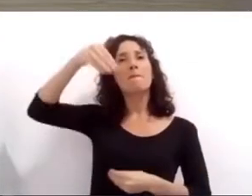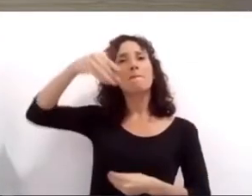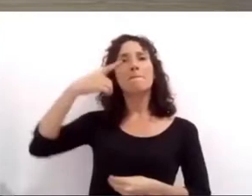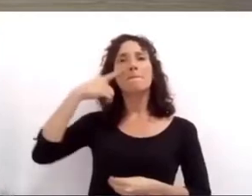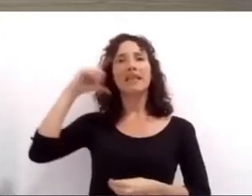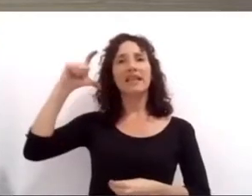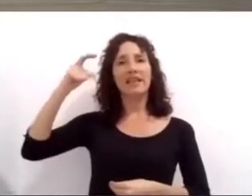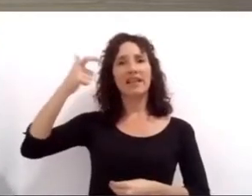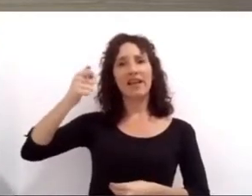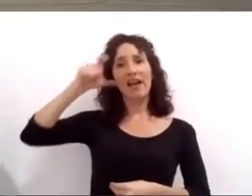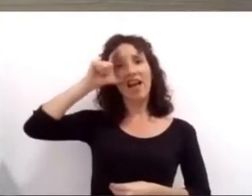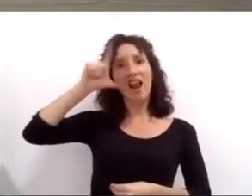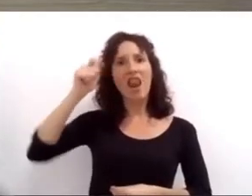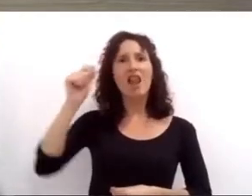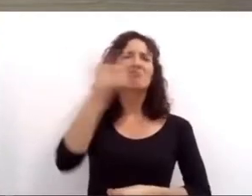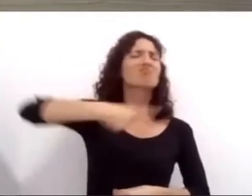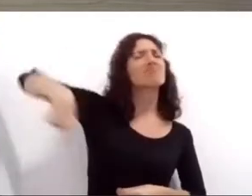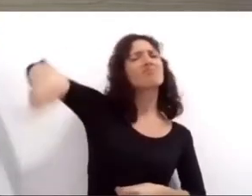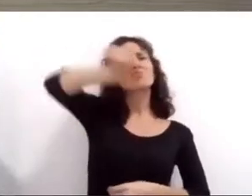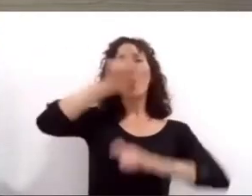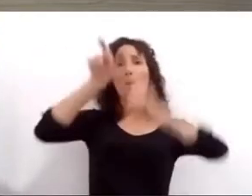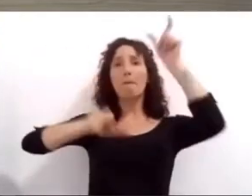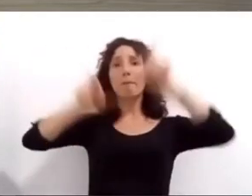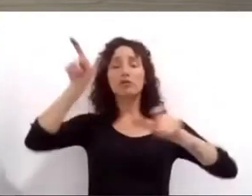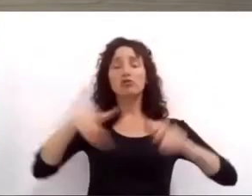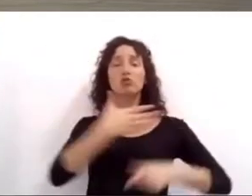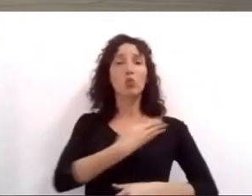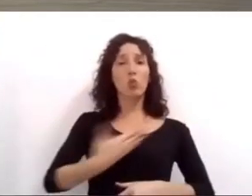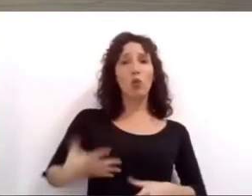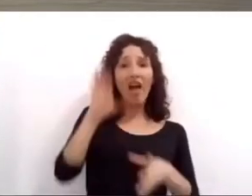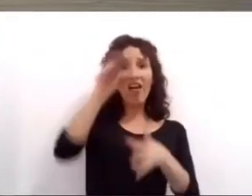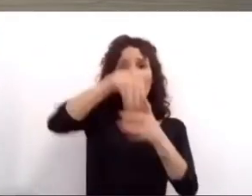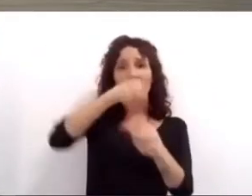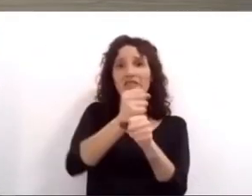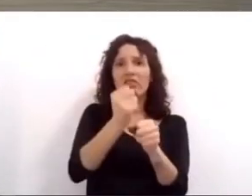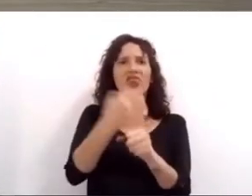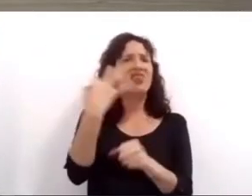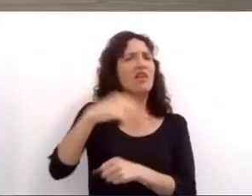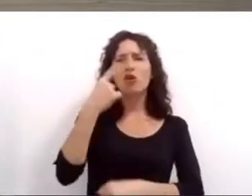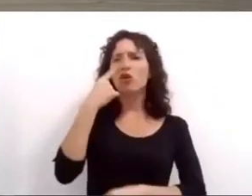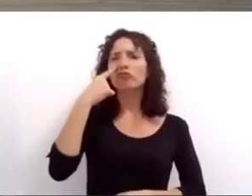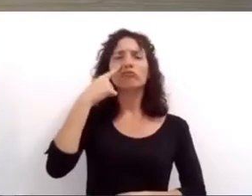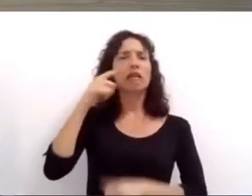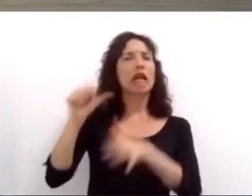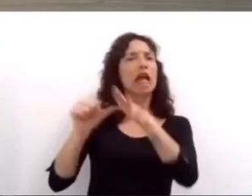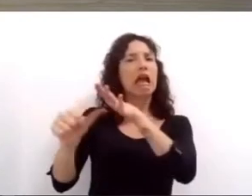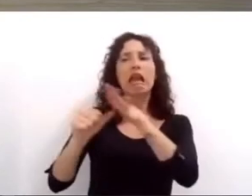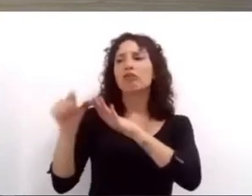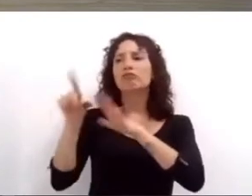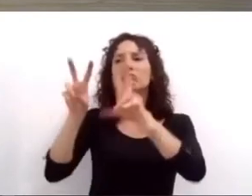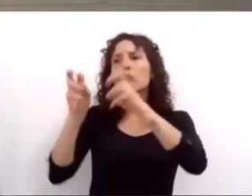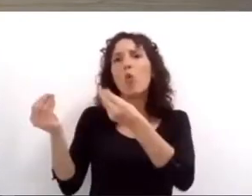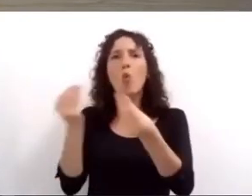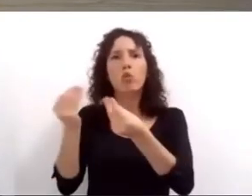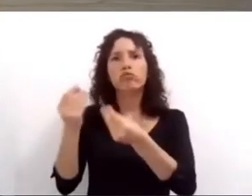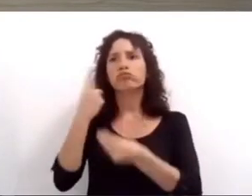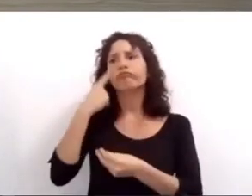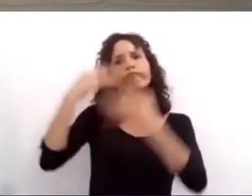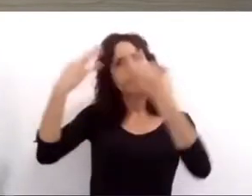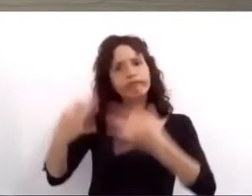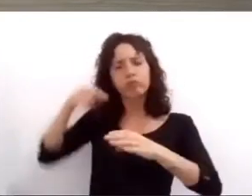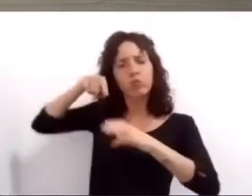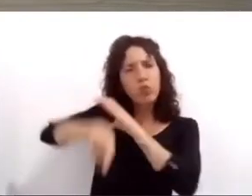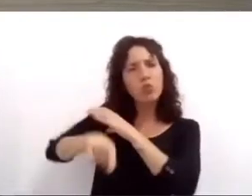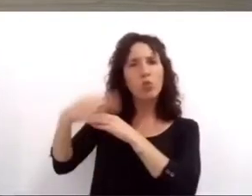se capaciten en materia de género en 2020 se formaron alrededor de mil agentes del departamento ejecutivo y de este consejo